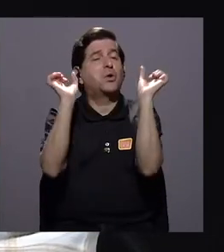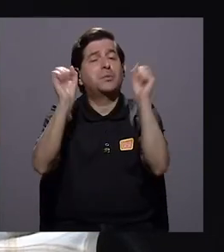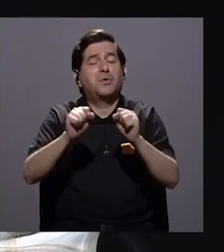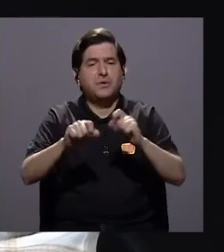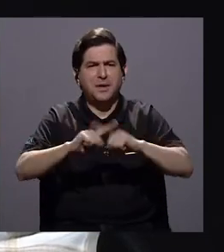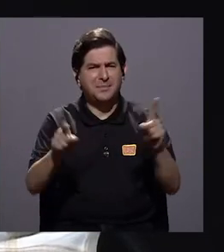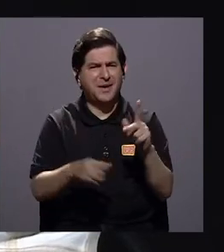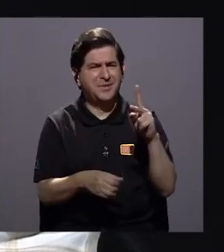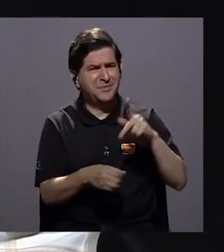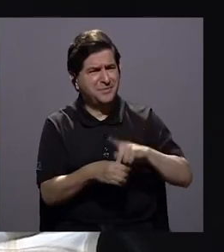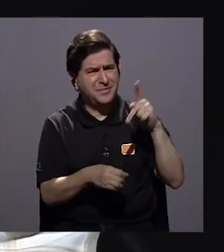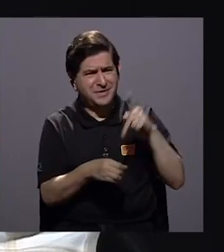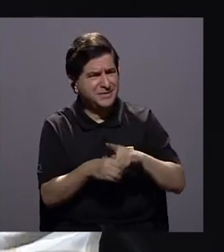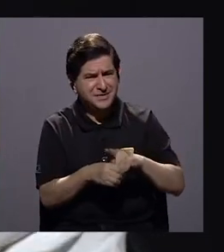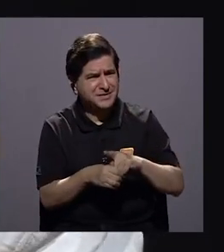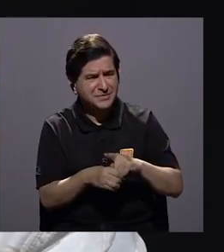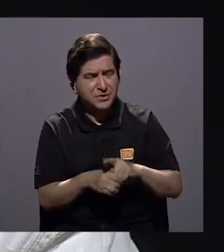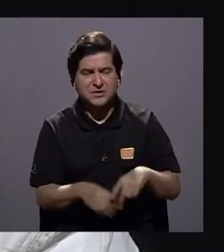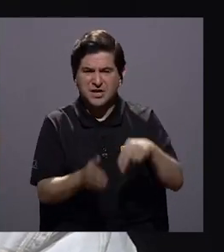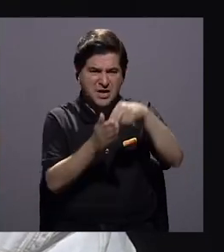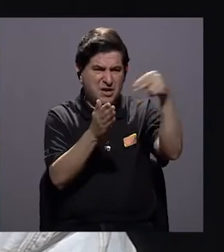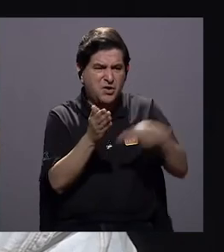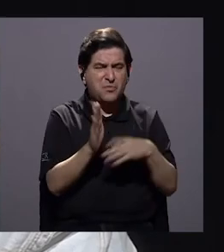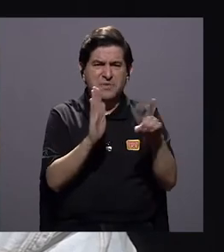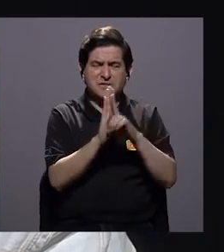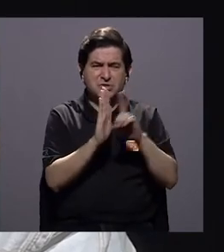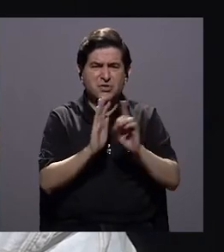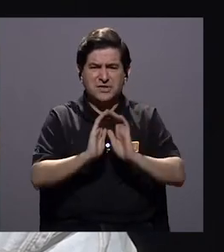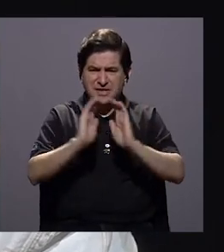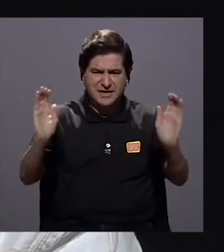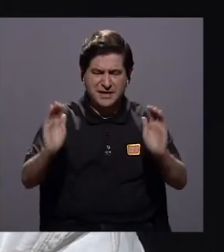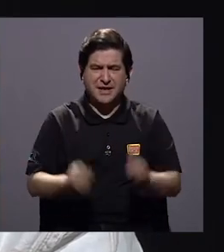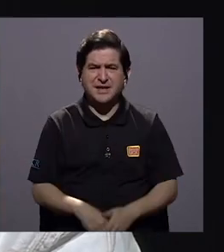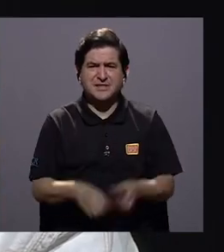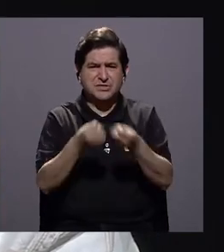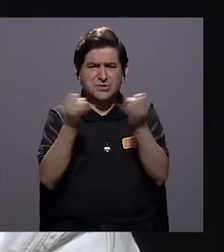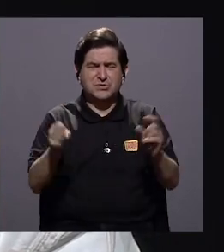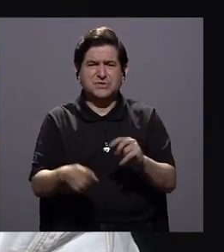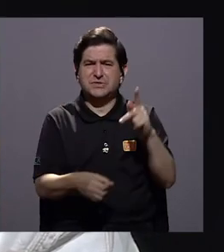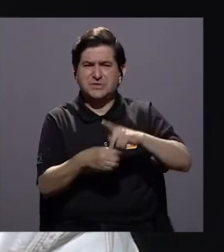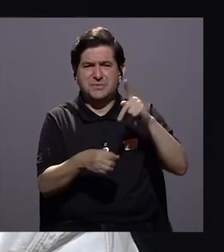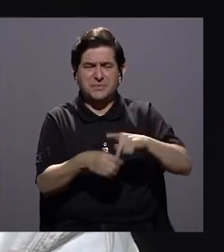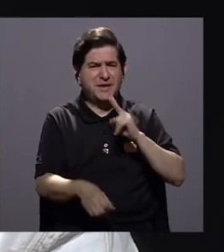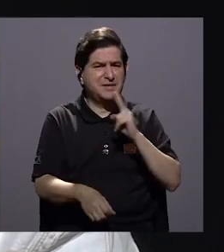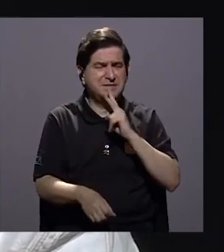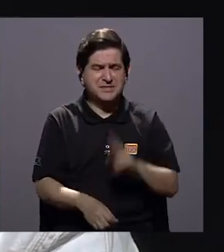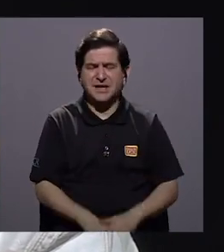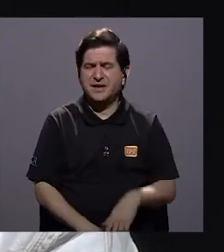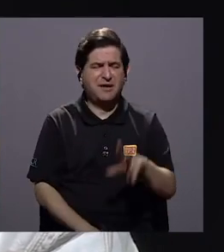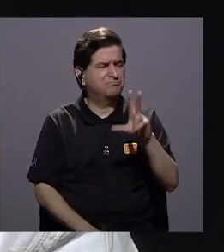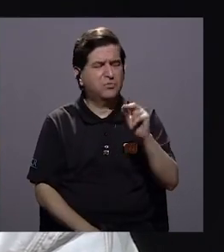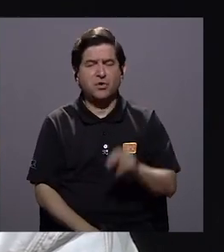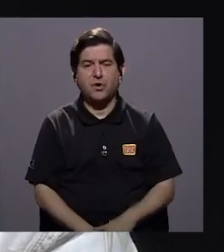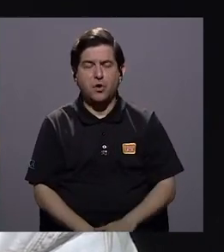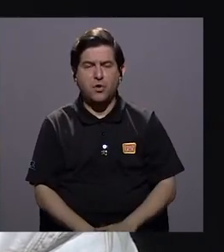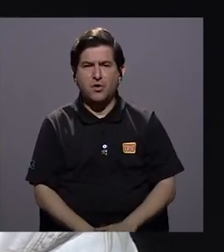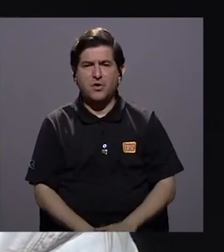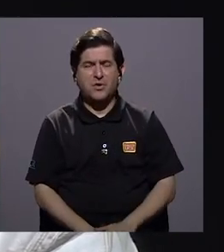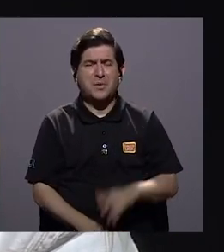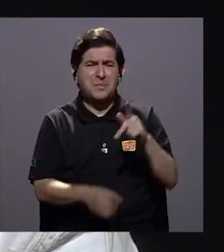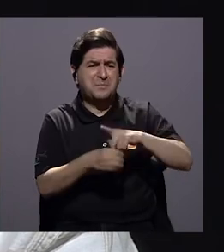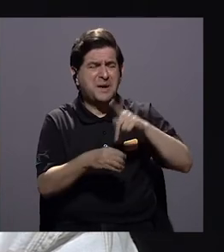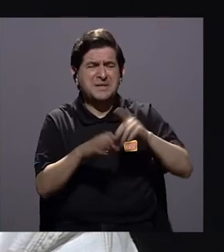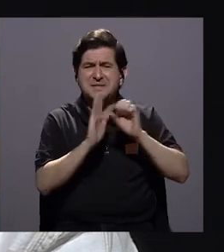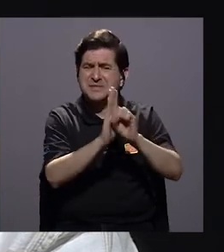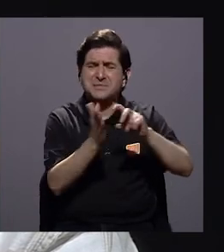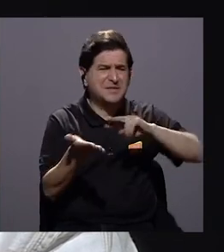el tema de la participación, o no puede haber convención sobre los derechos del niño si no hay participación real y efectiva, no participación simbólica, tiene que